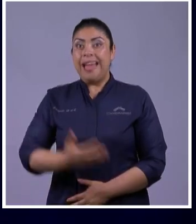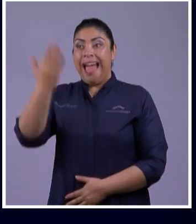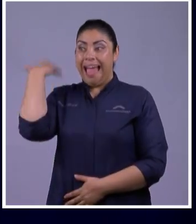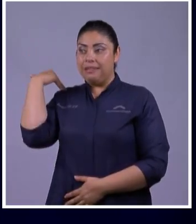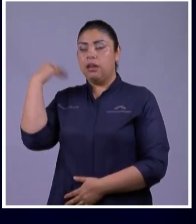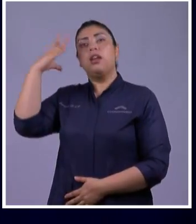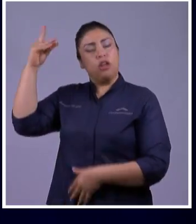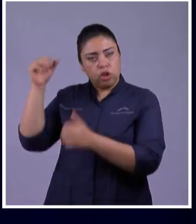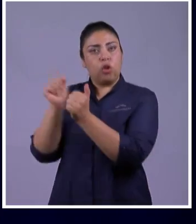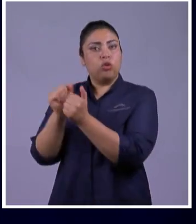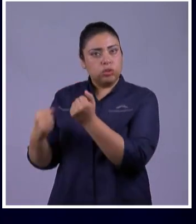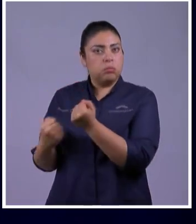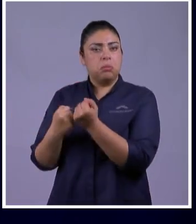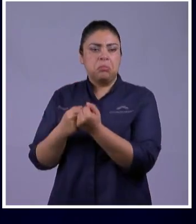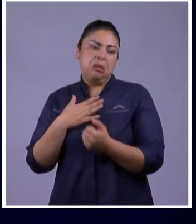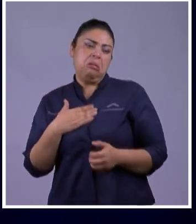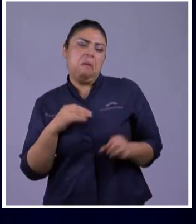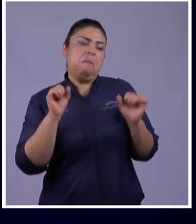Estuvo Con